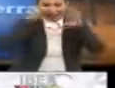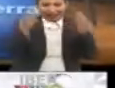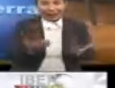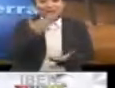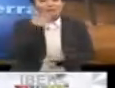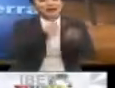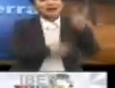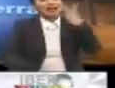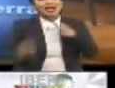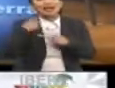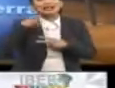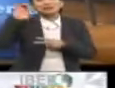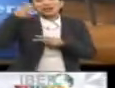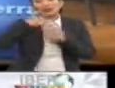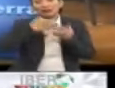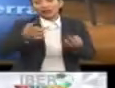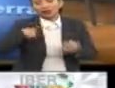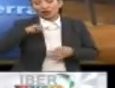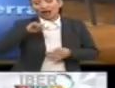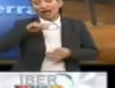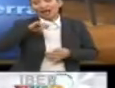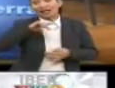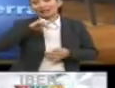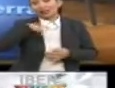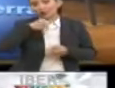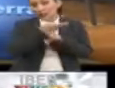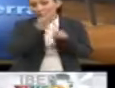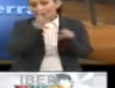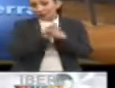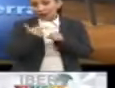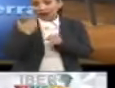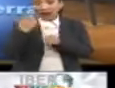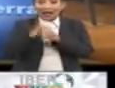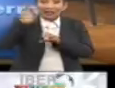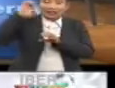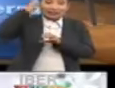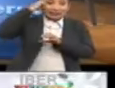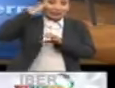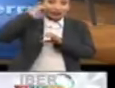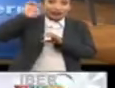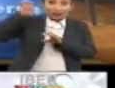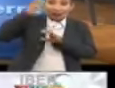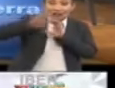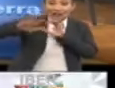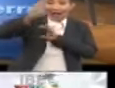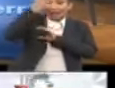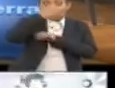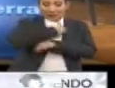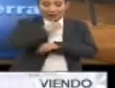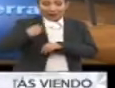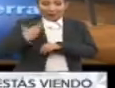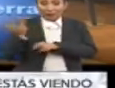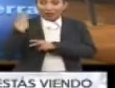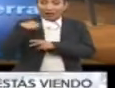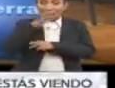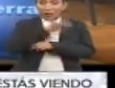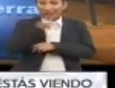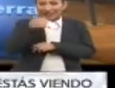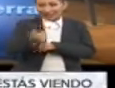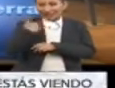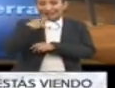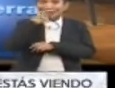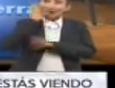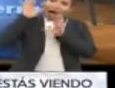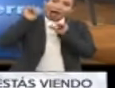Bienvenido a Espacio a Tierra. Soy Ana Cristina Olvera y te invito a bordo de la estación espacial. Tres miembros de la expedición 56